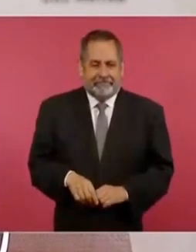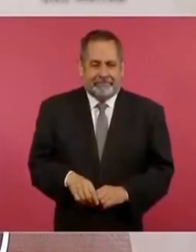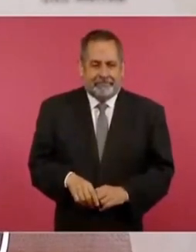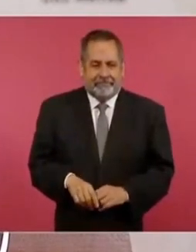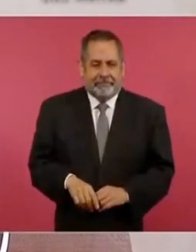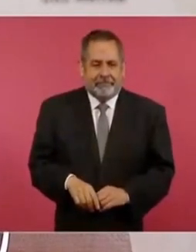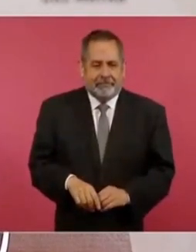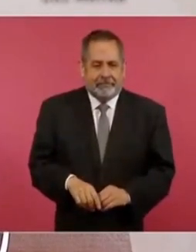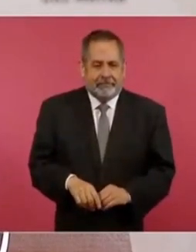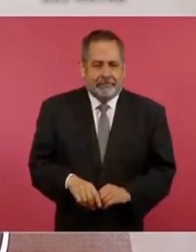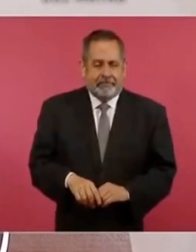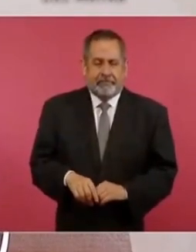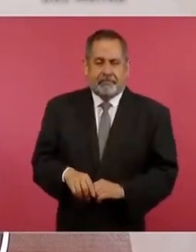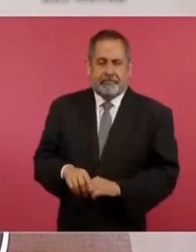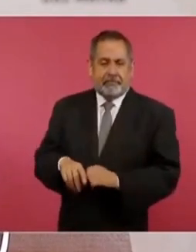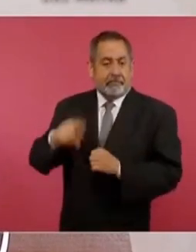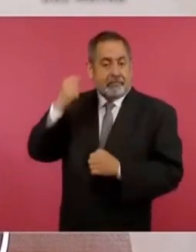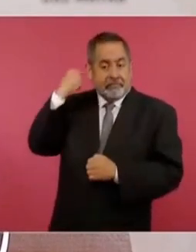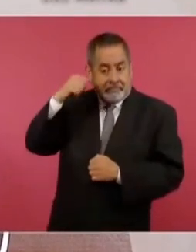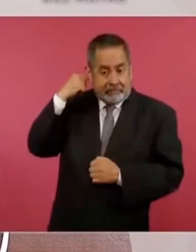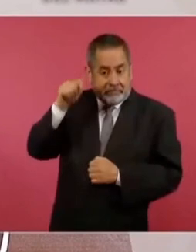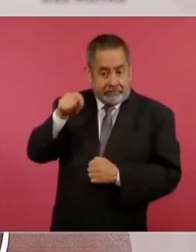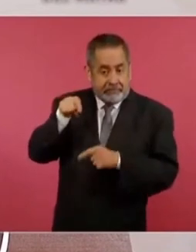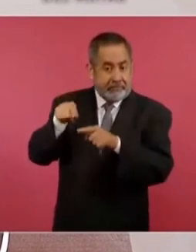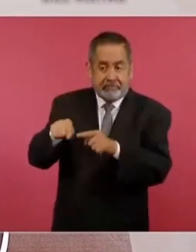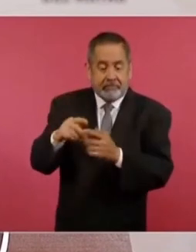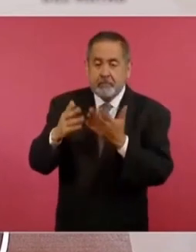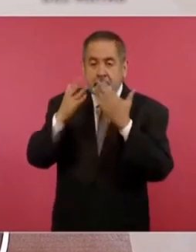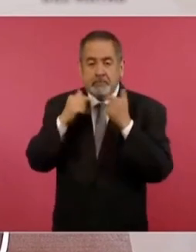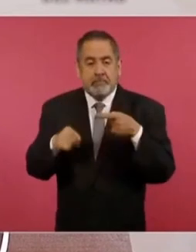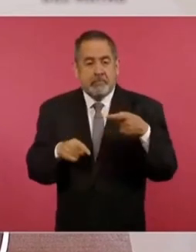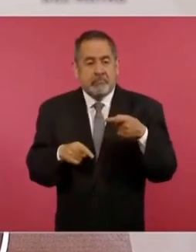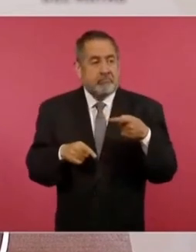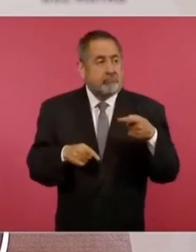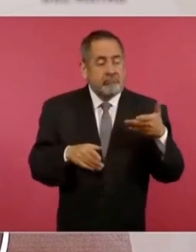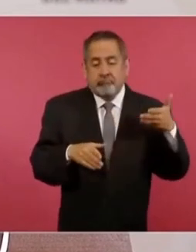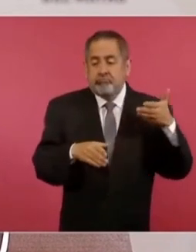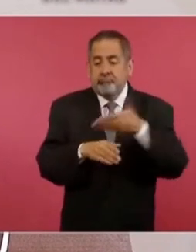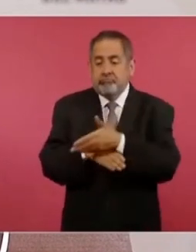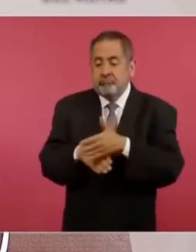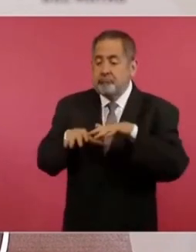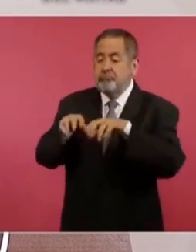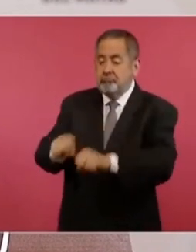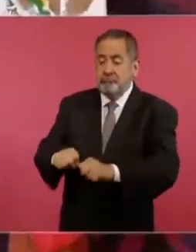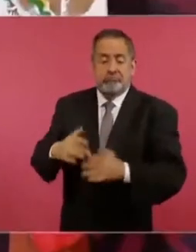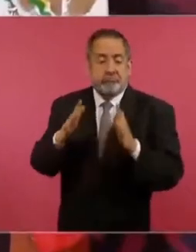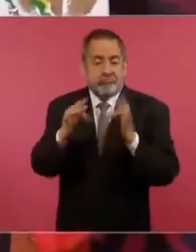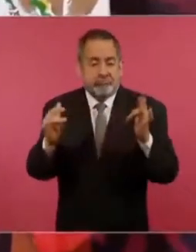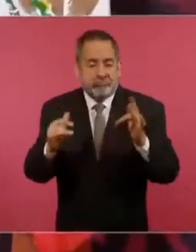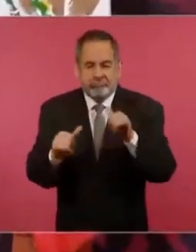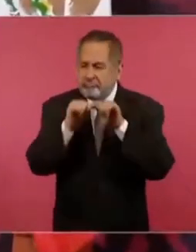En Tabasco no hubo presencia de los franceses,